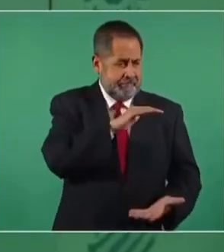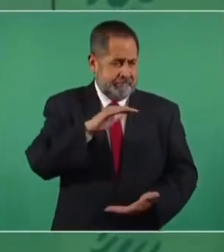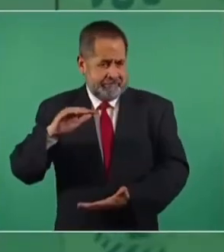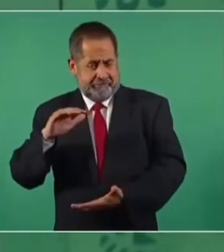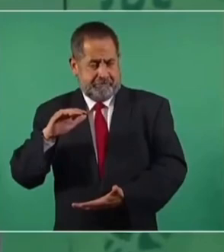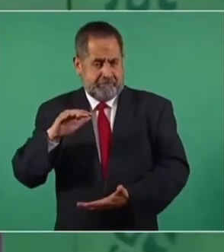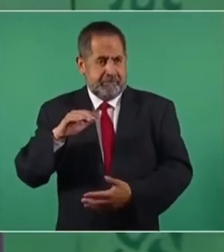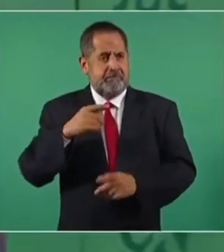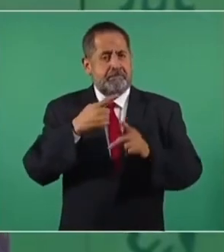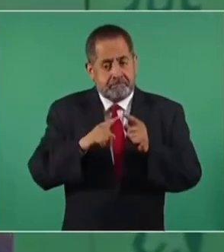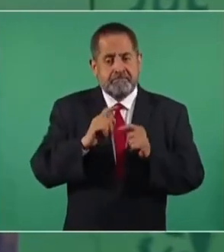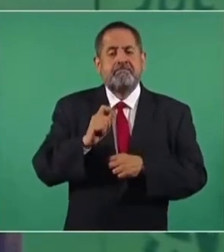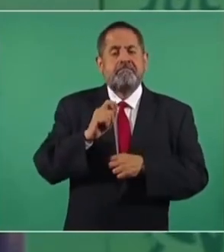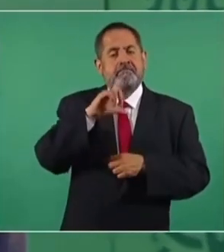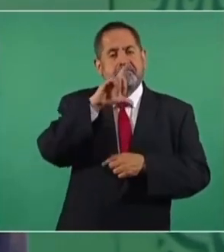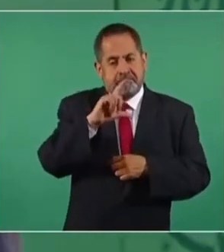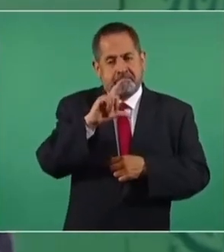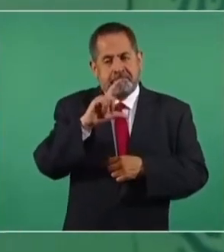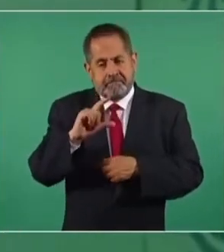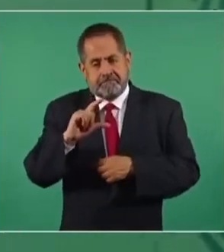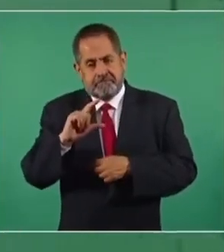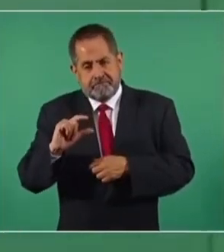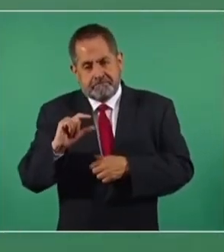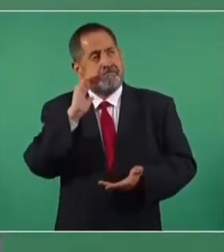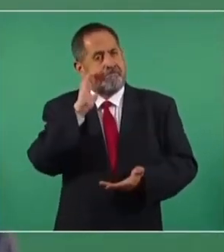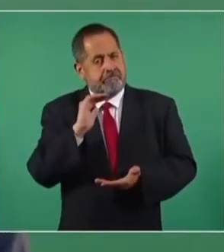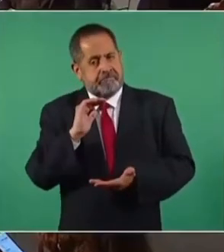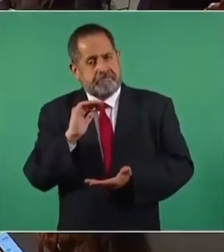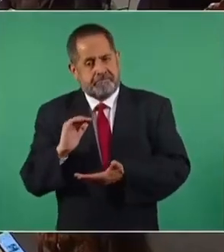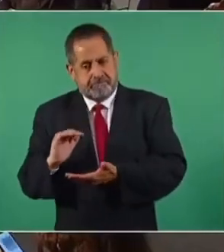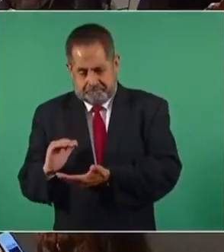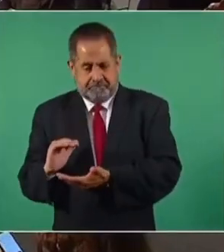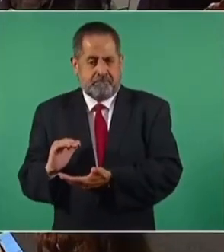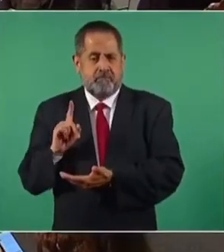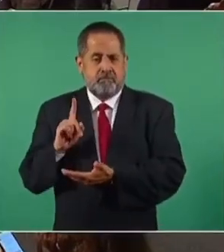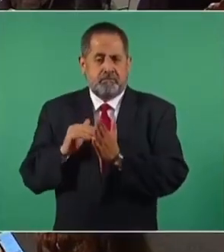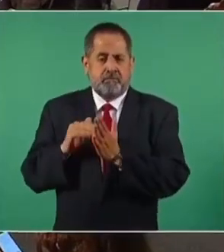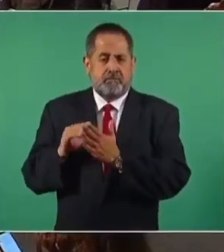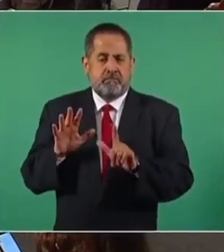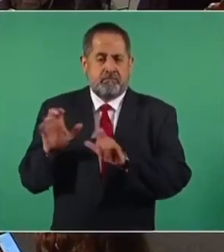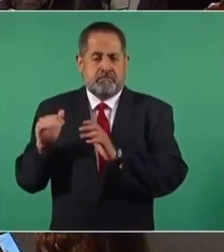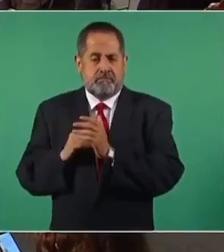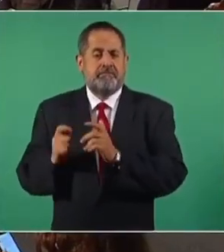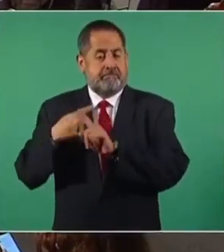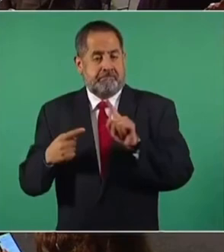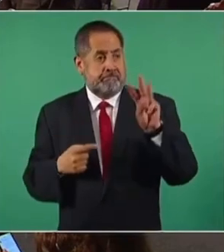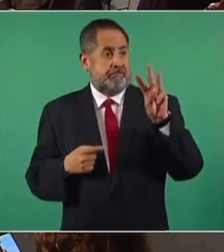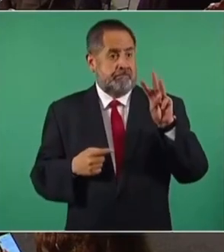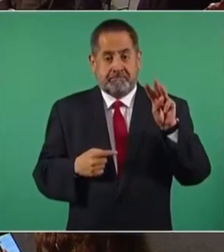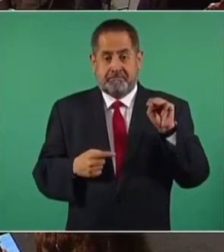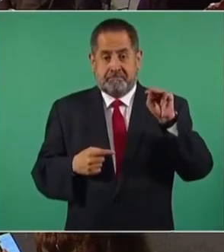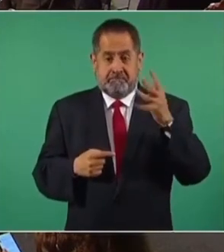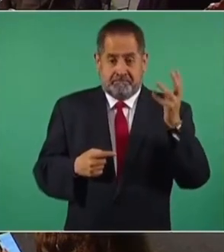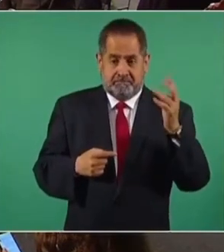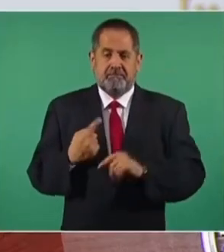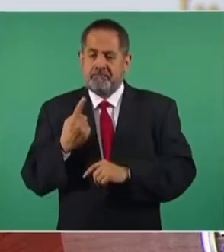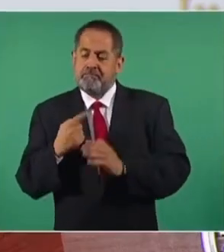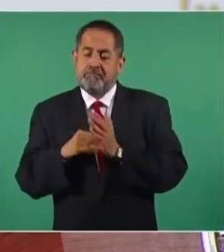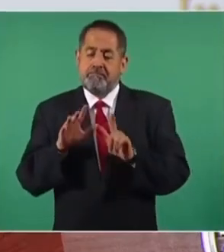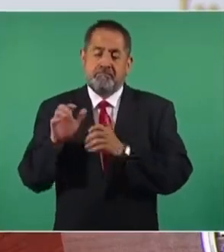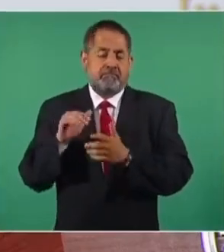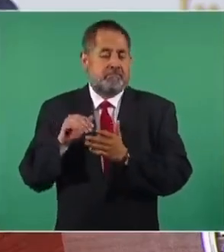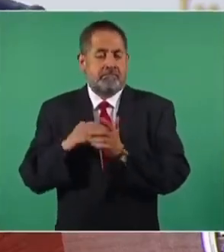empezamos a caer y nosotros agarramos en 1 millón 700 mil. La mitad de la producción máximo.